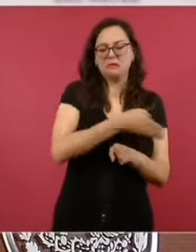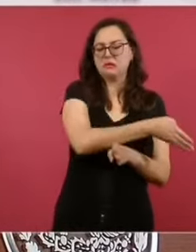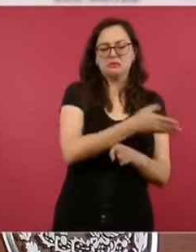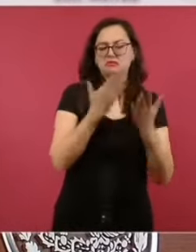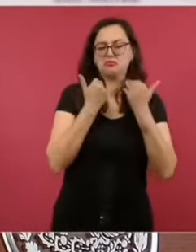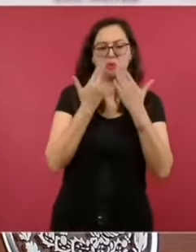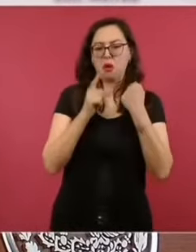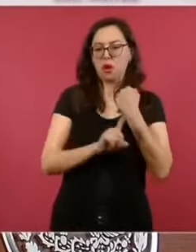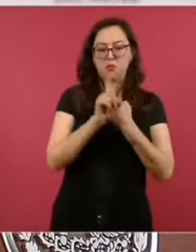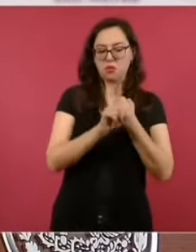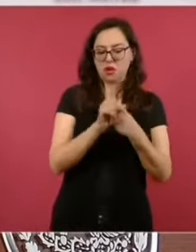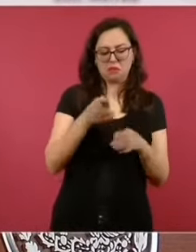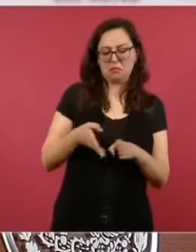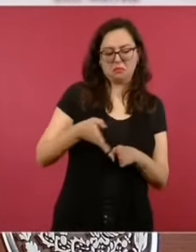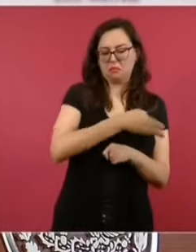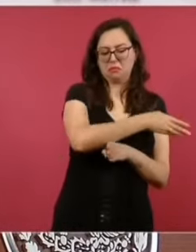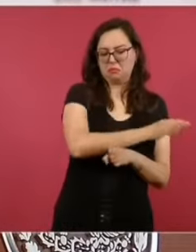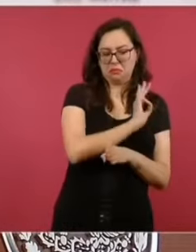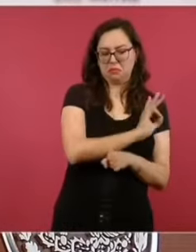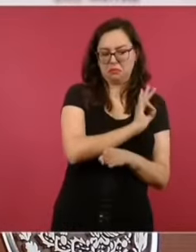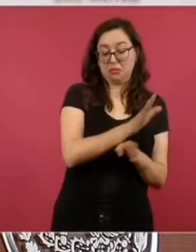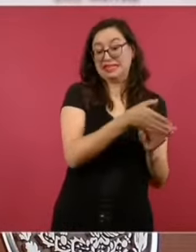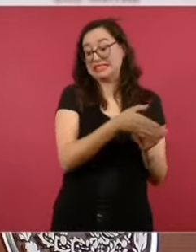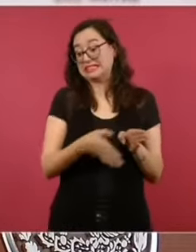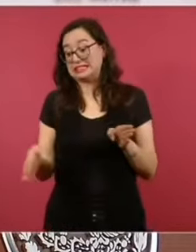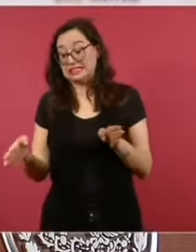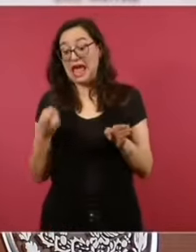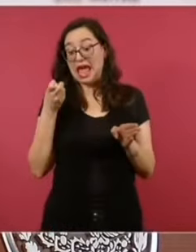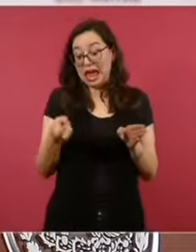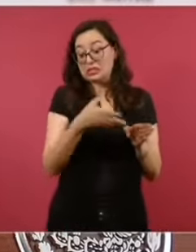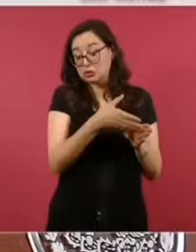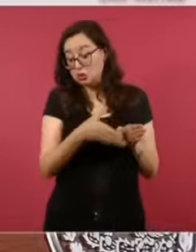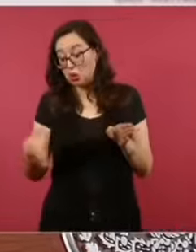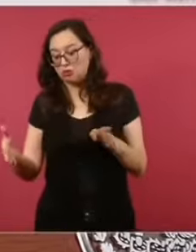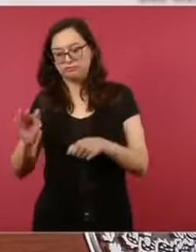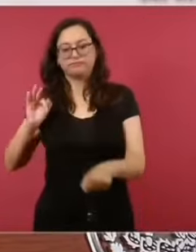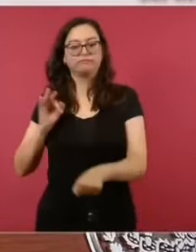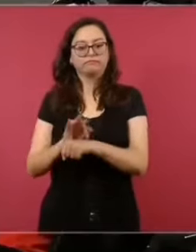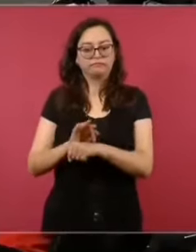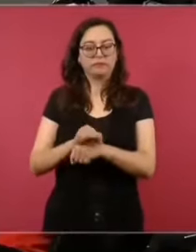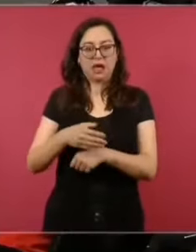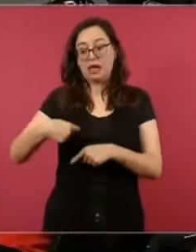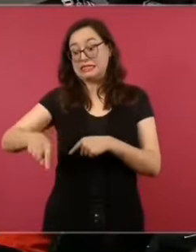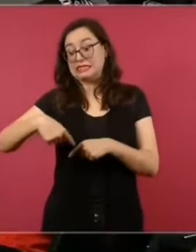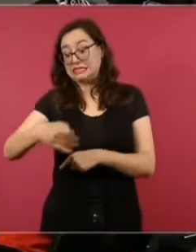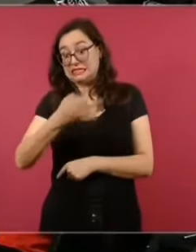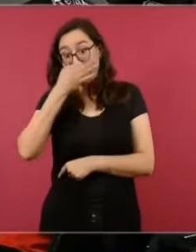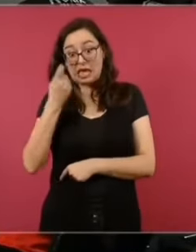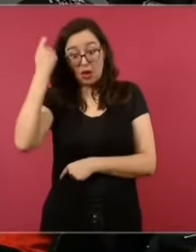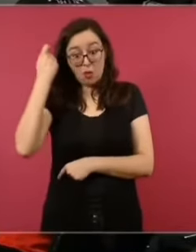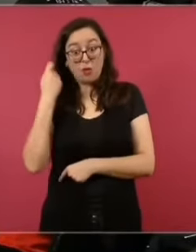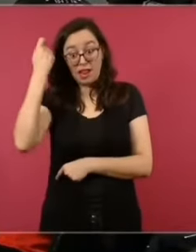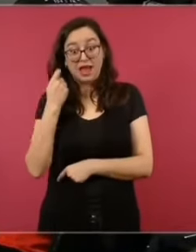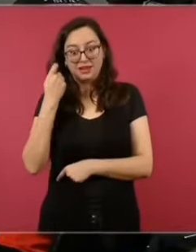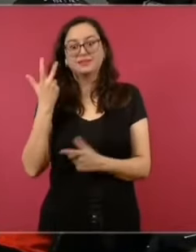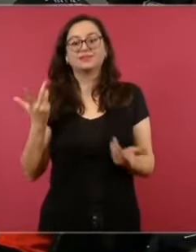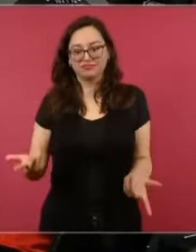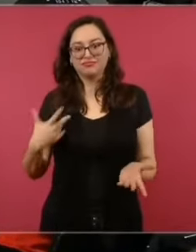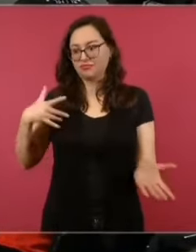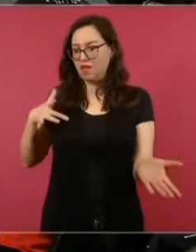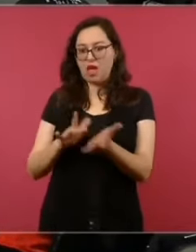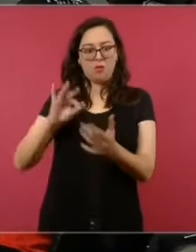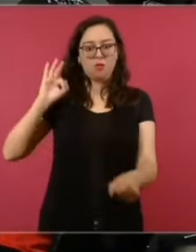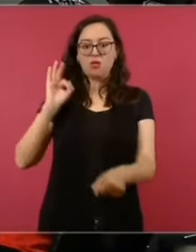incrementando el número, pero ya este es un mecanismo que queda establecido